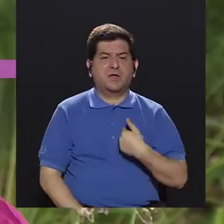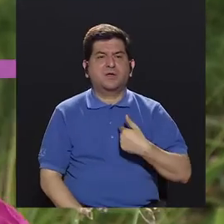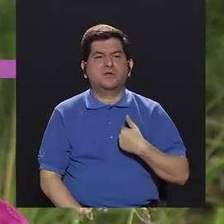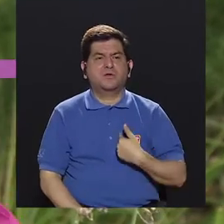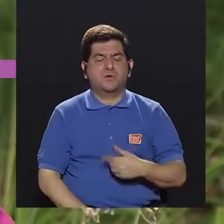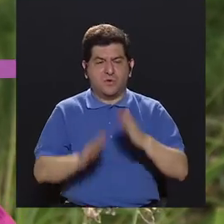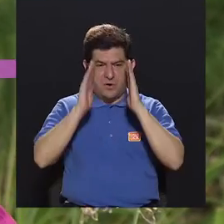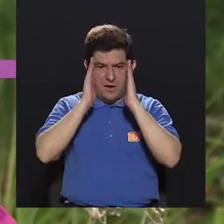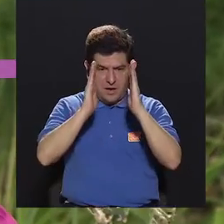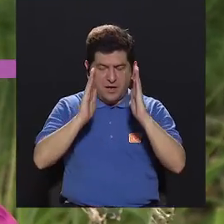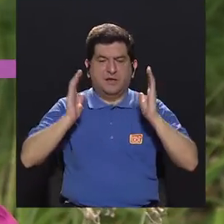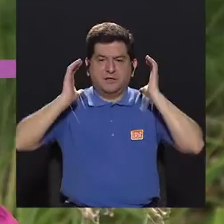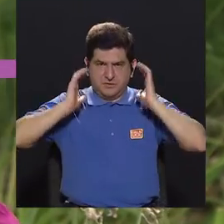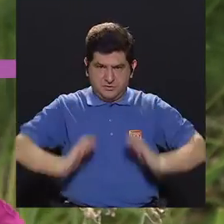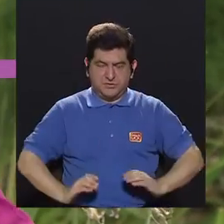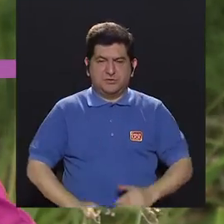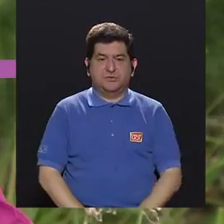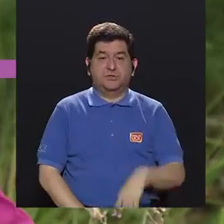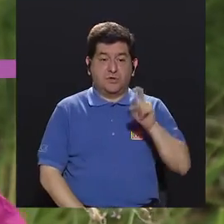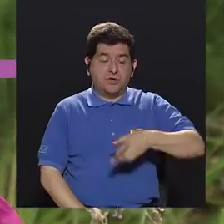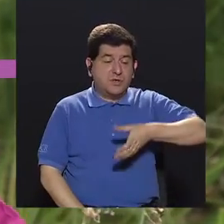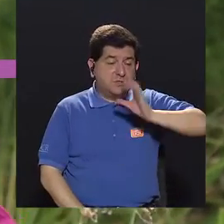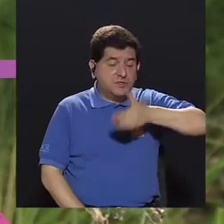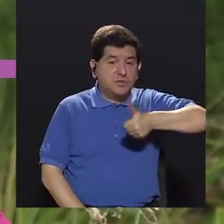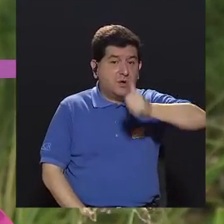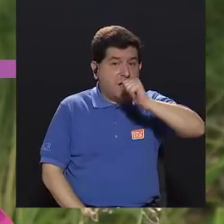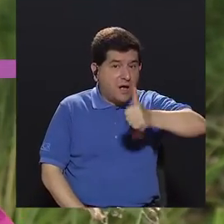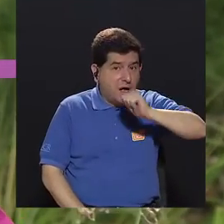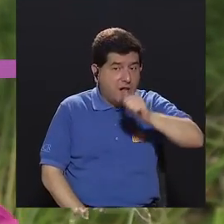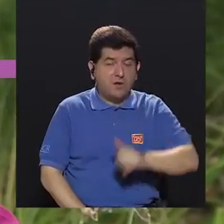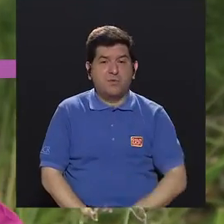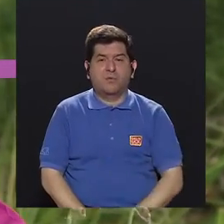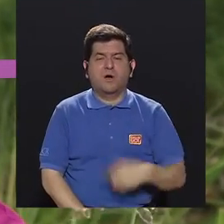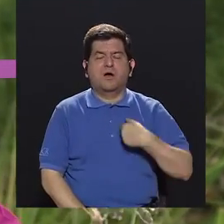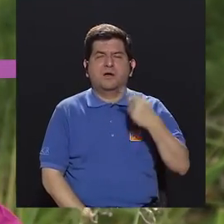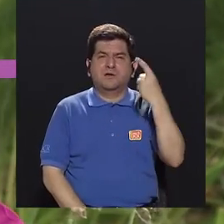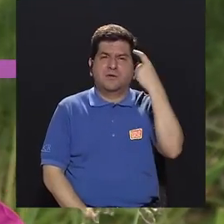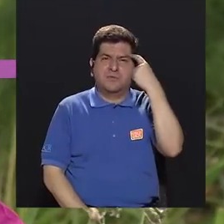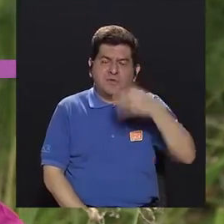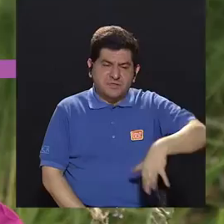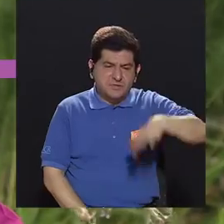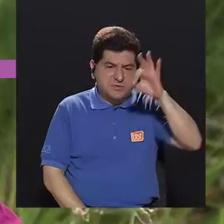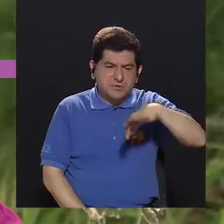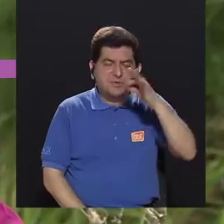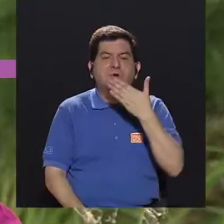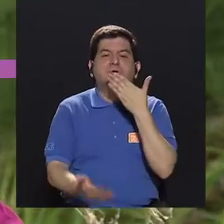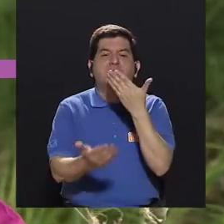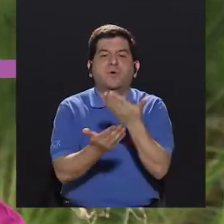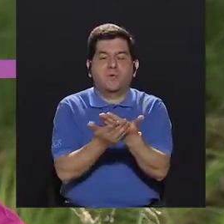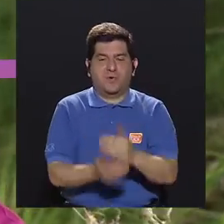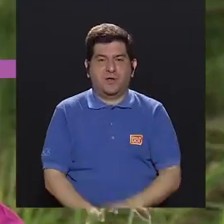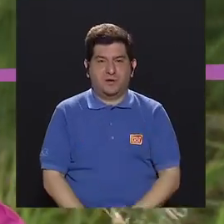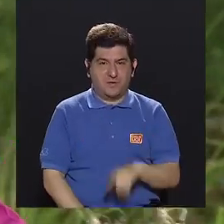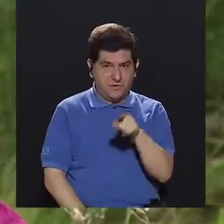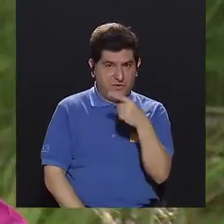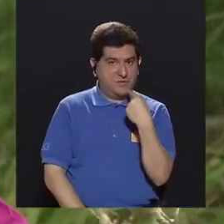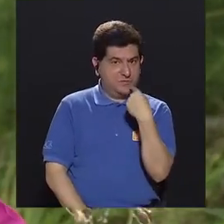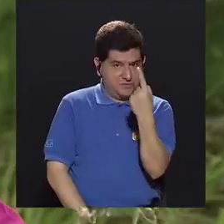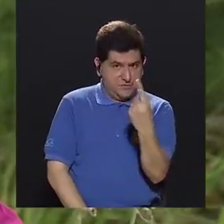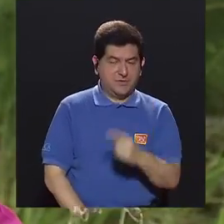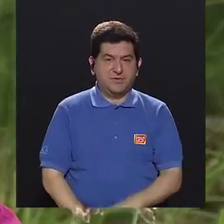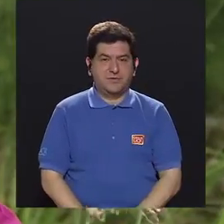qué me pide mi cuerpo tengo que hidratar me tomo agua y empiezo a elegir lo que es bueno y si lo decís Saúl